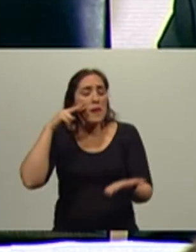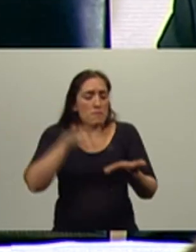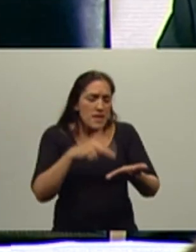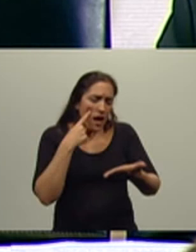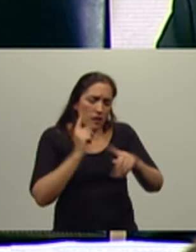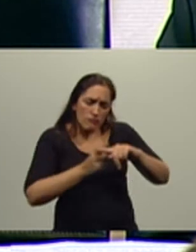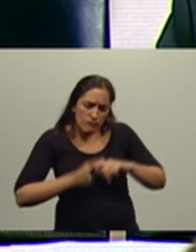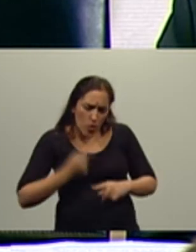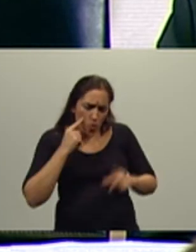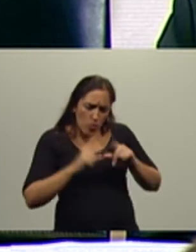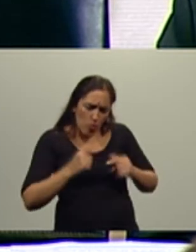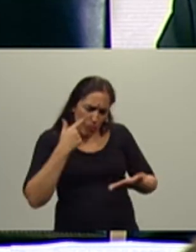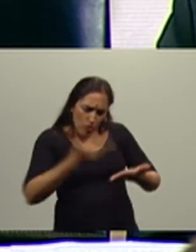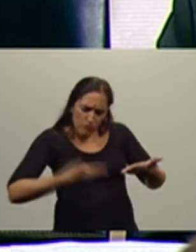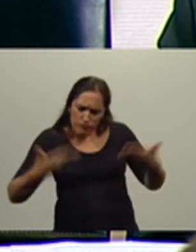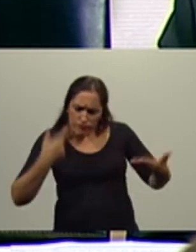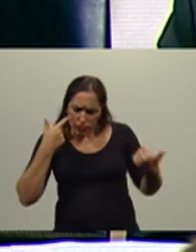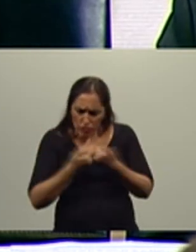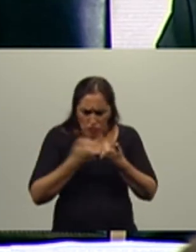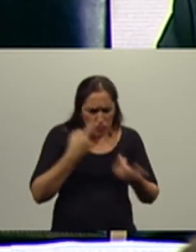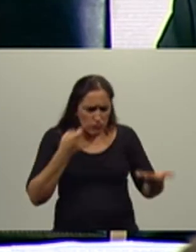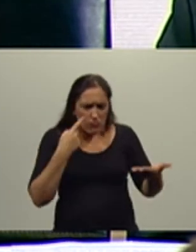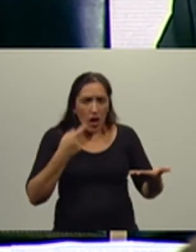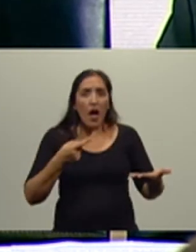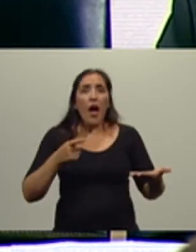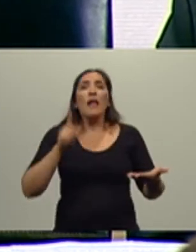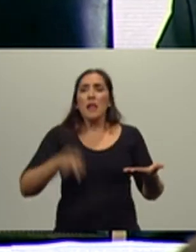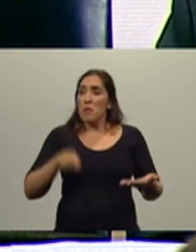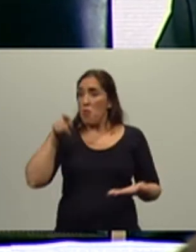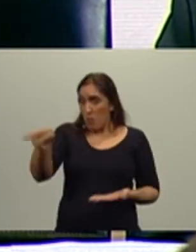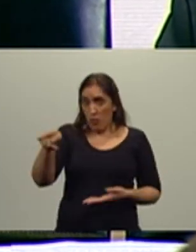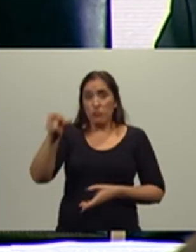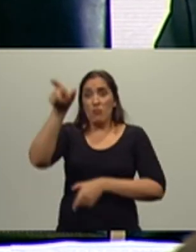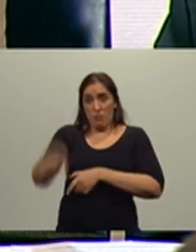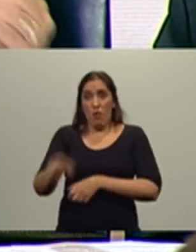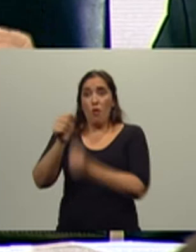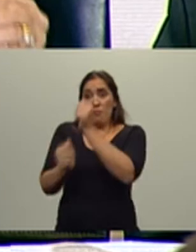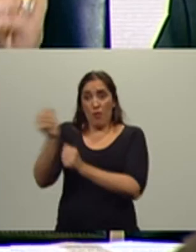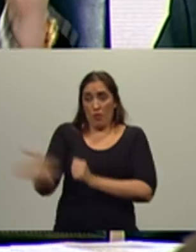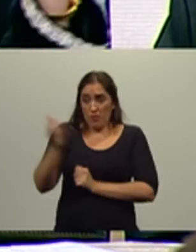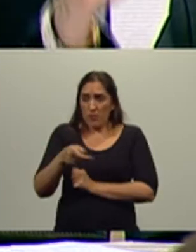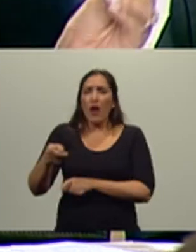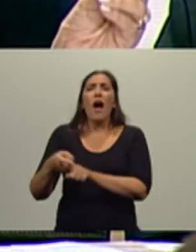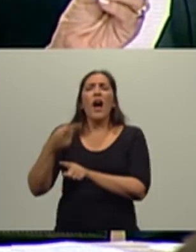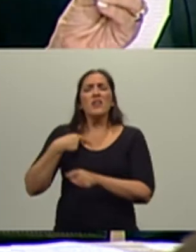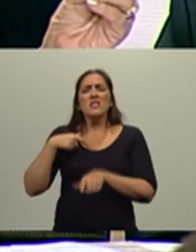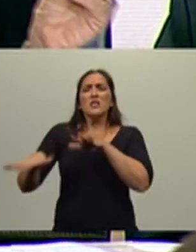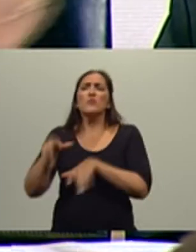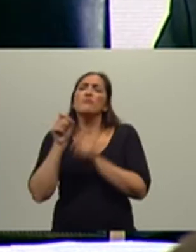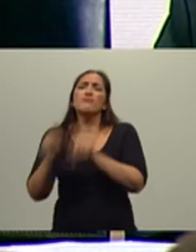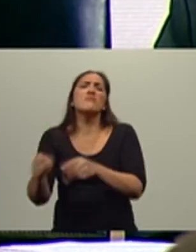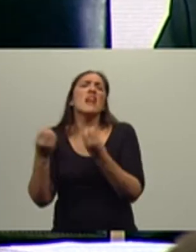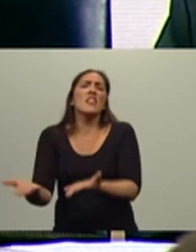hacer cuentas y sobre todo, cómo estabas vos, productor, hace, en el año 2003, en el año 2001,